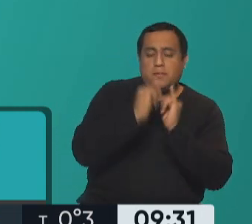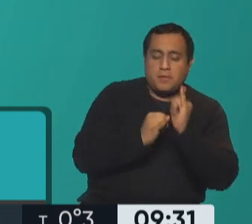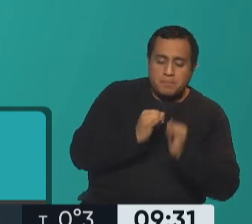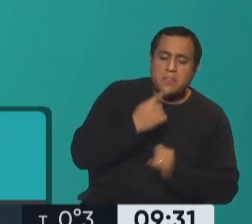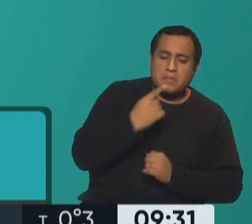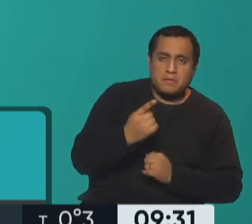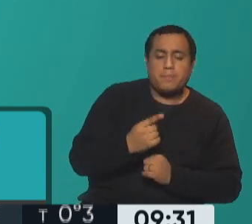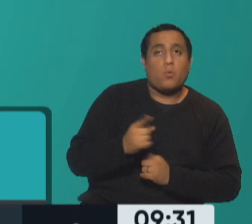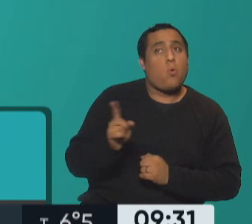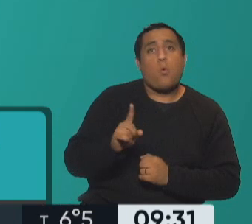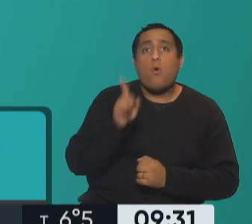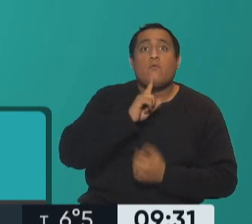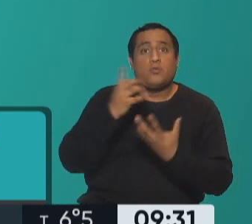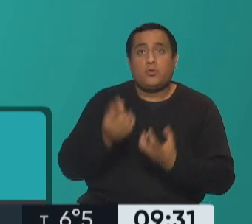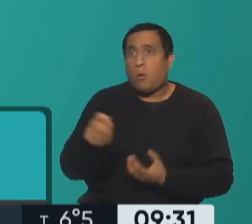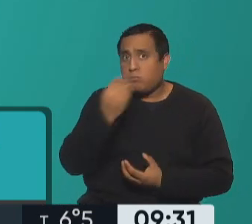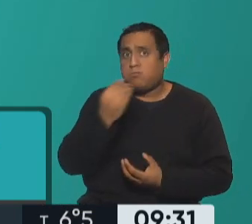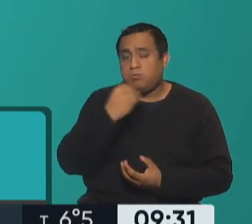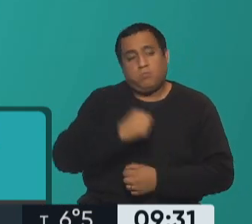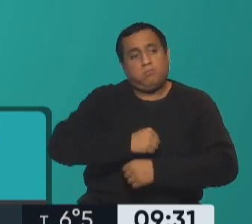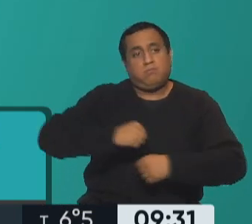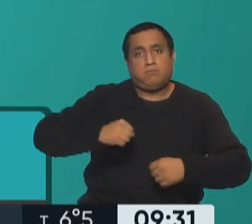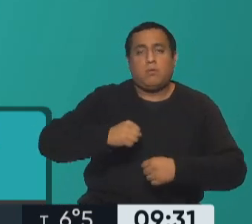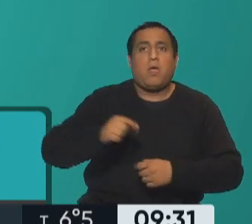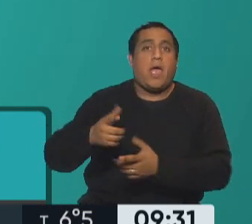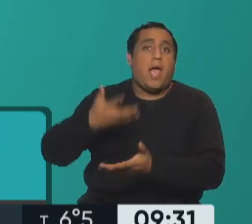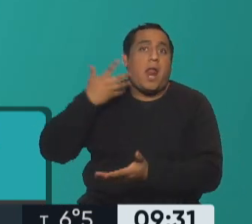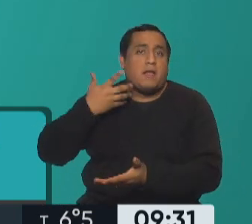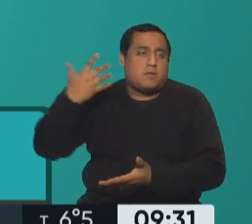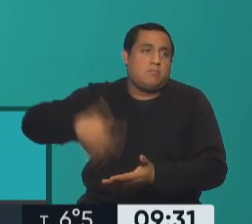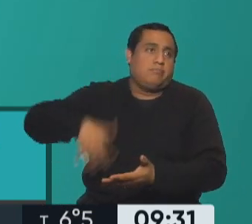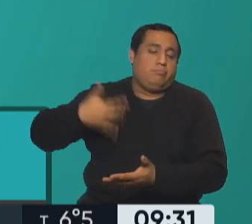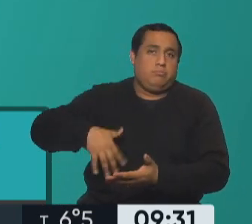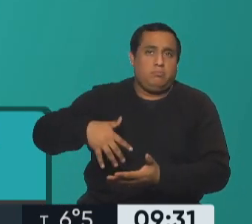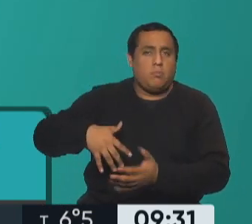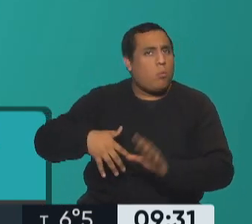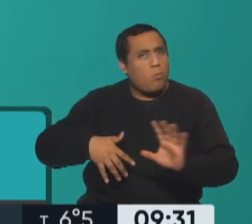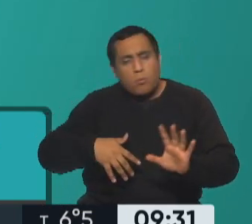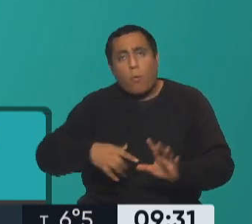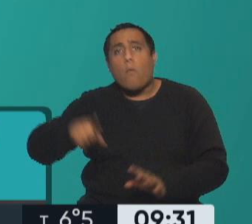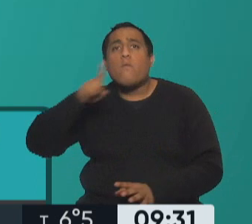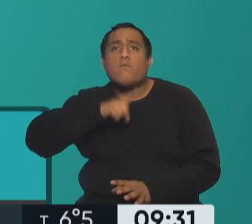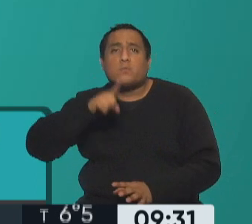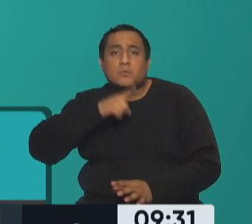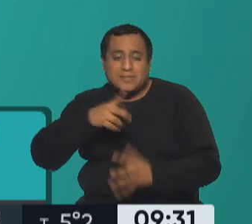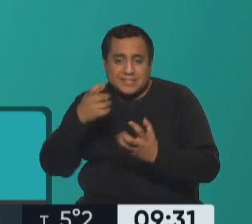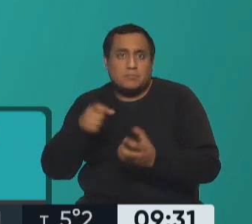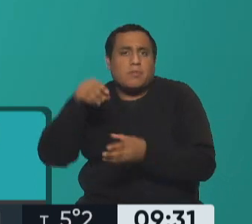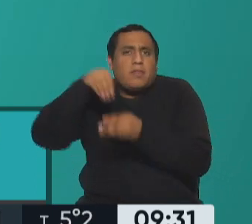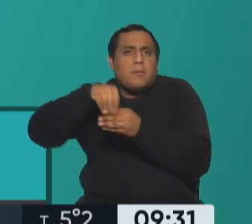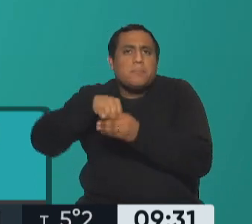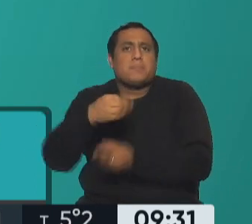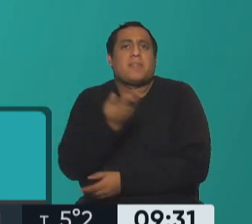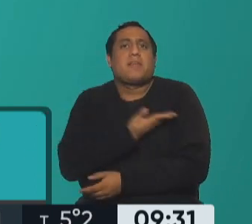engordan, que nos hacen mal, que tienen mucha grasa, en realidad son frutos repletos de fibra, de